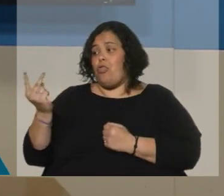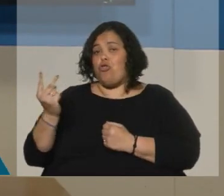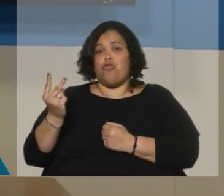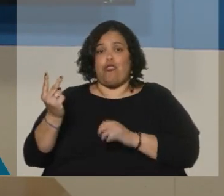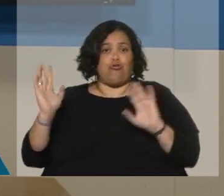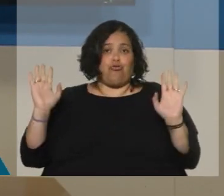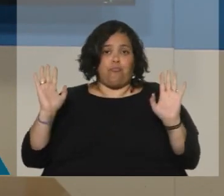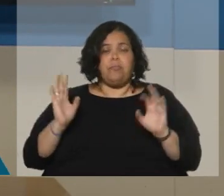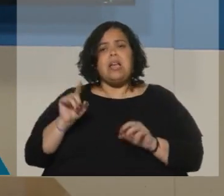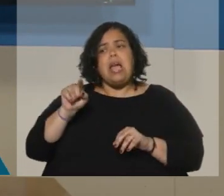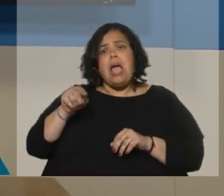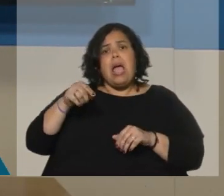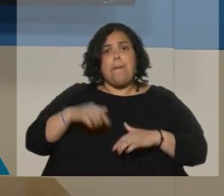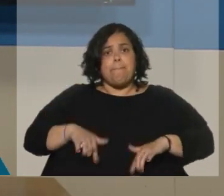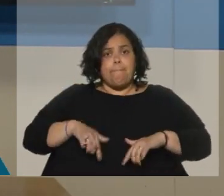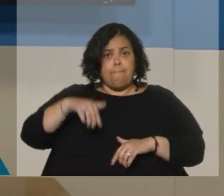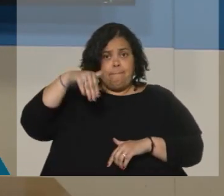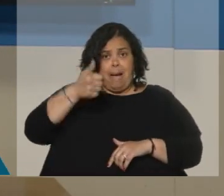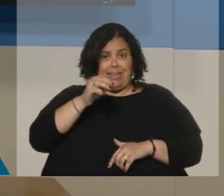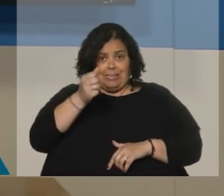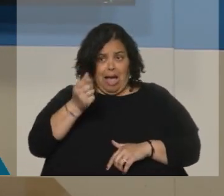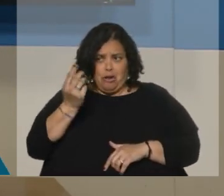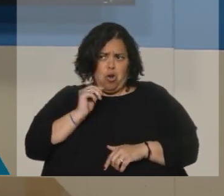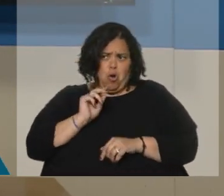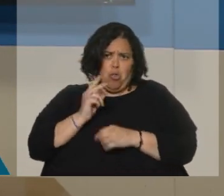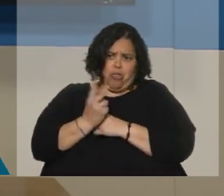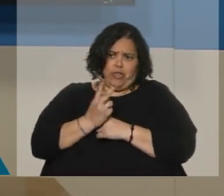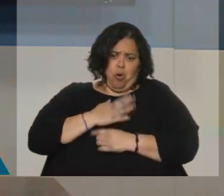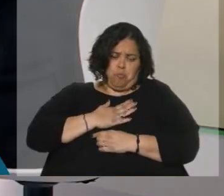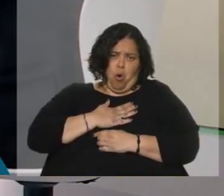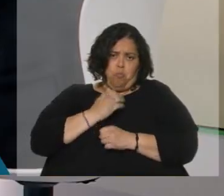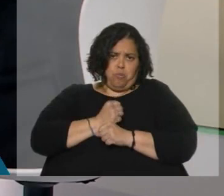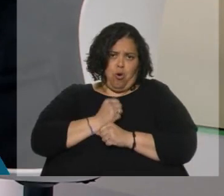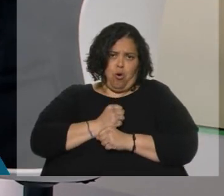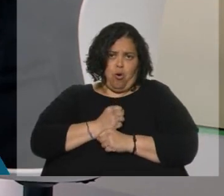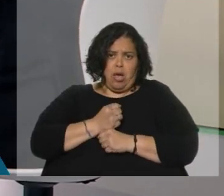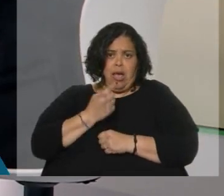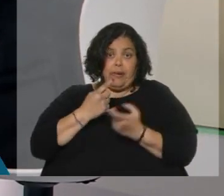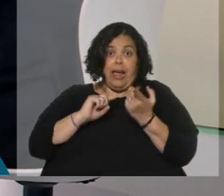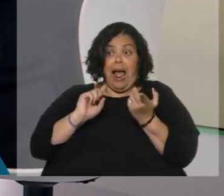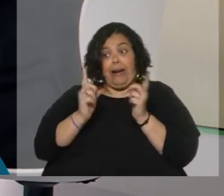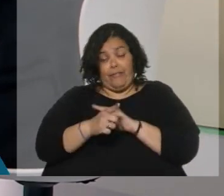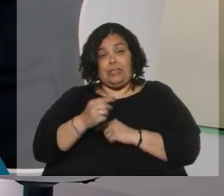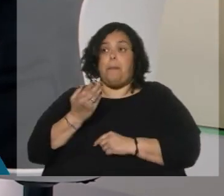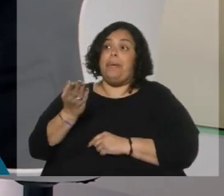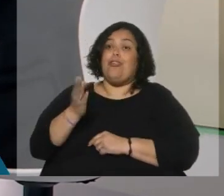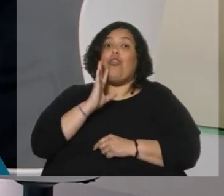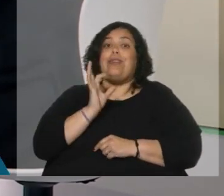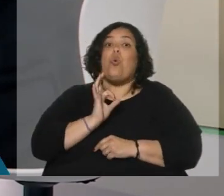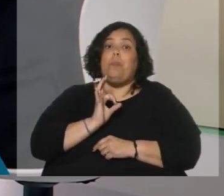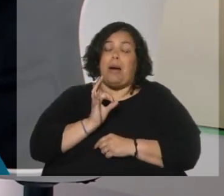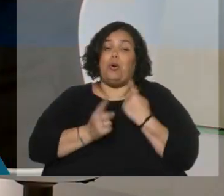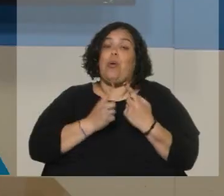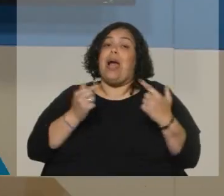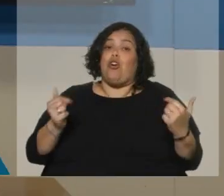que no defendió una gestión. Él no fue a defender su gestión. De hecho, pidió disculpas por alguna de las cosas que había hecho este